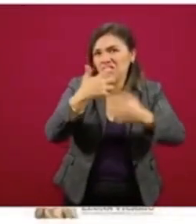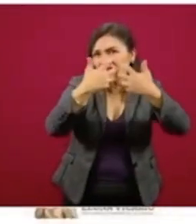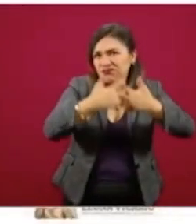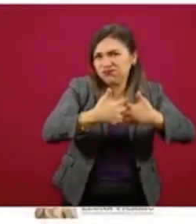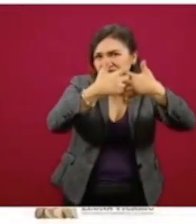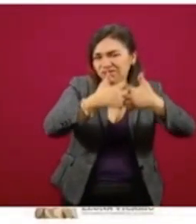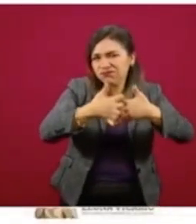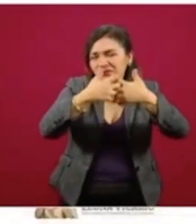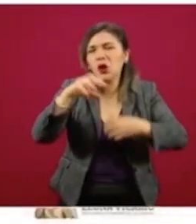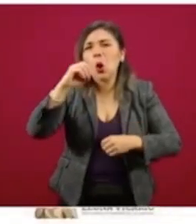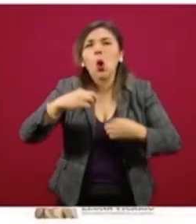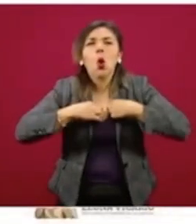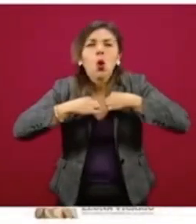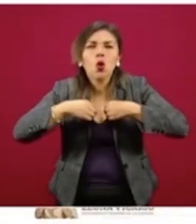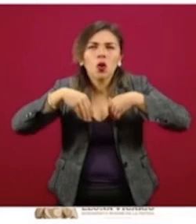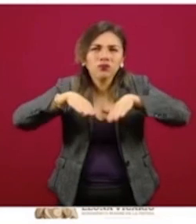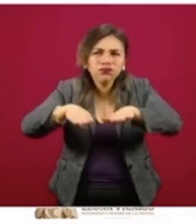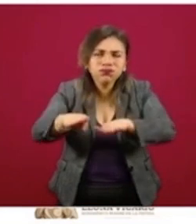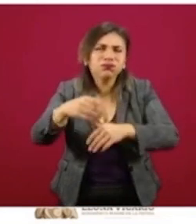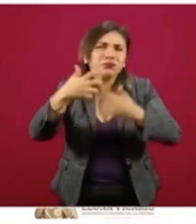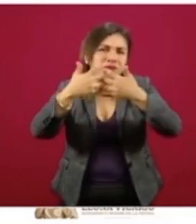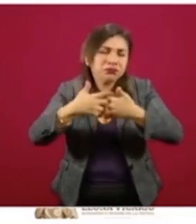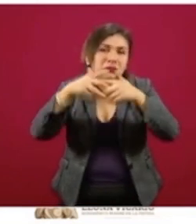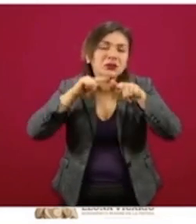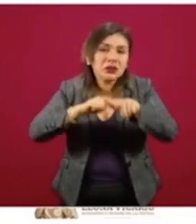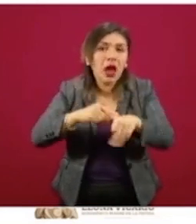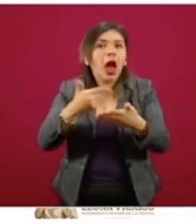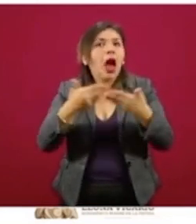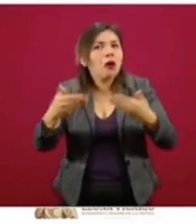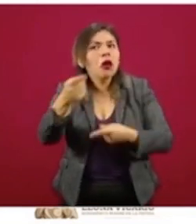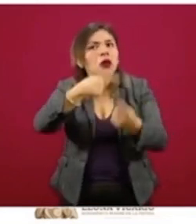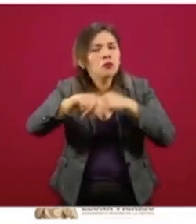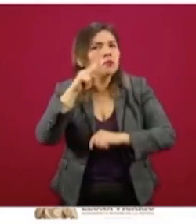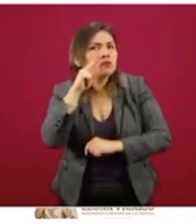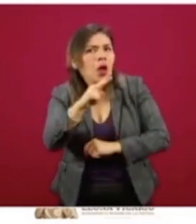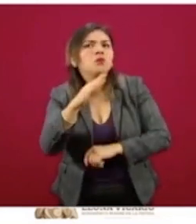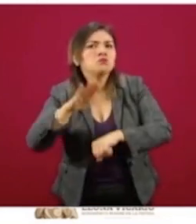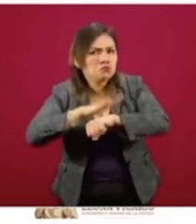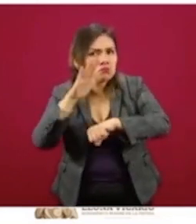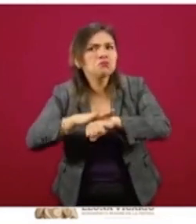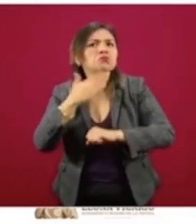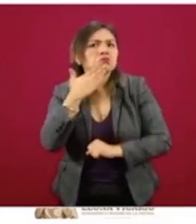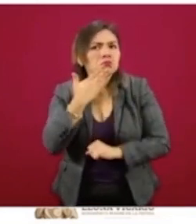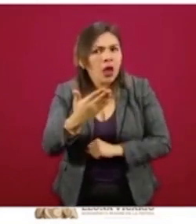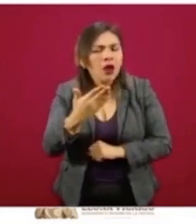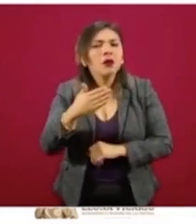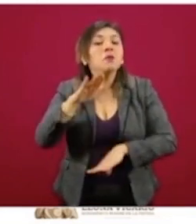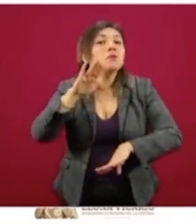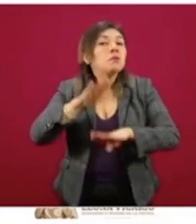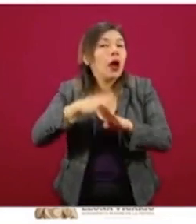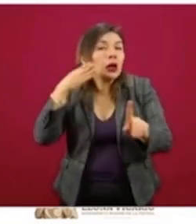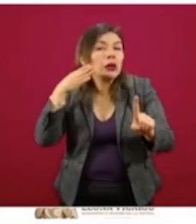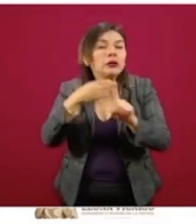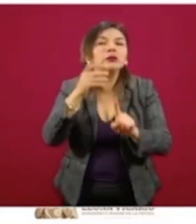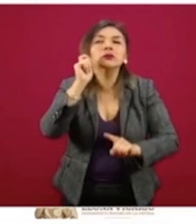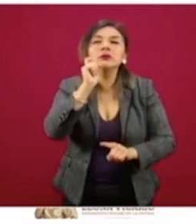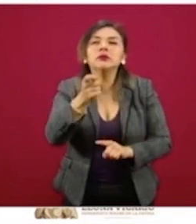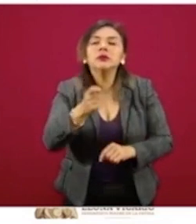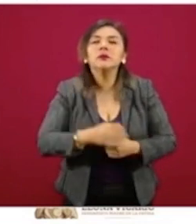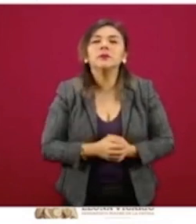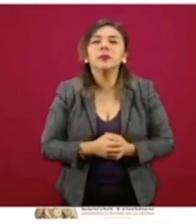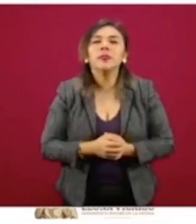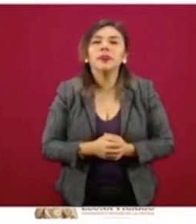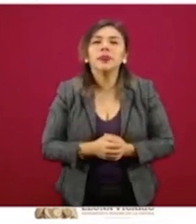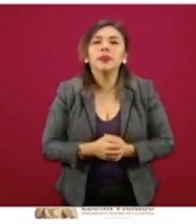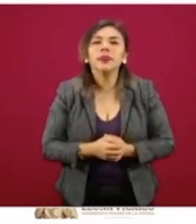maquila, hoy vemos mayor cumplimiento en estos sectores. En específico está el